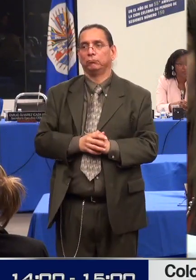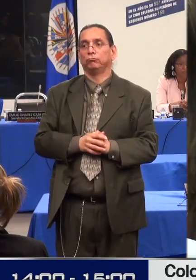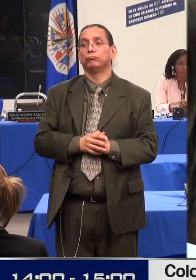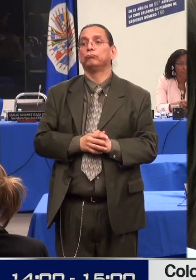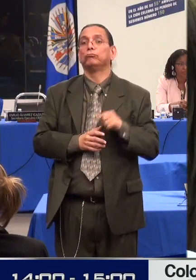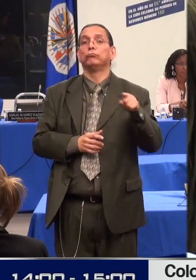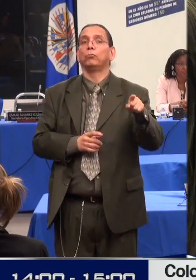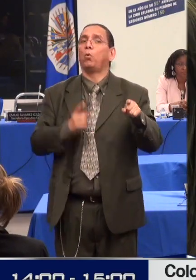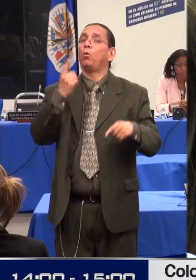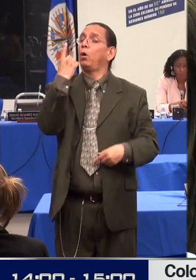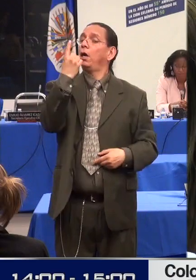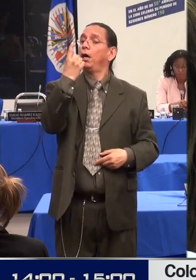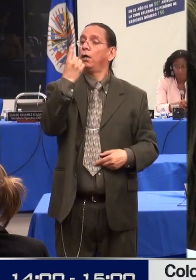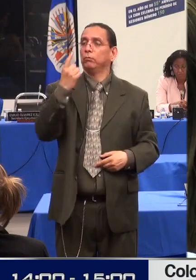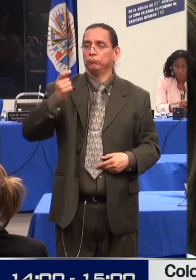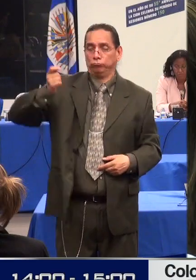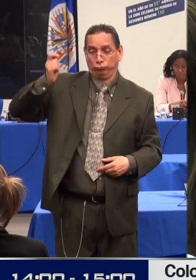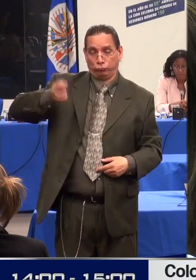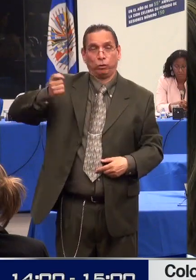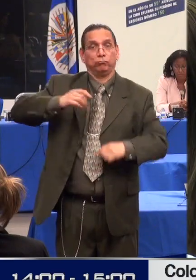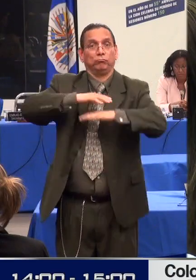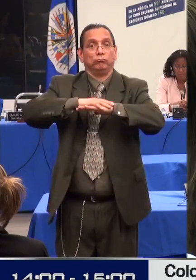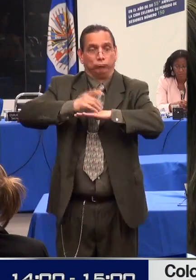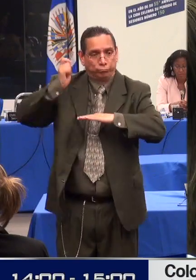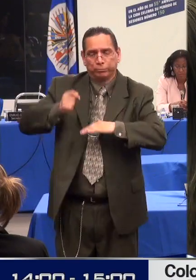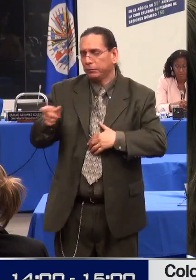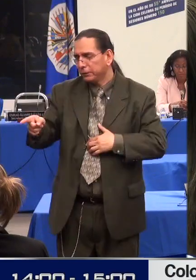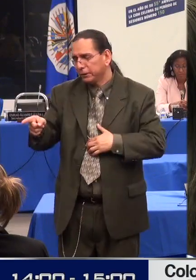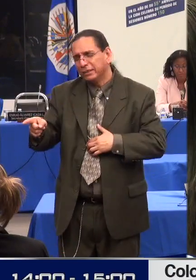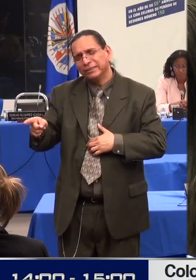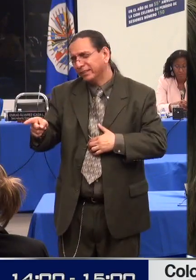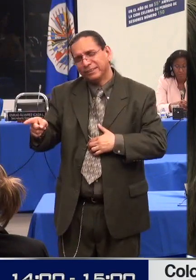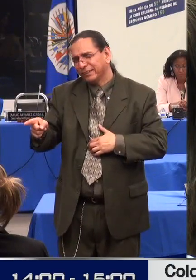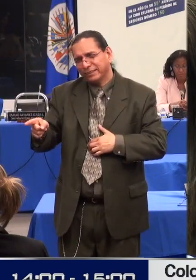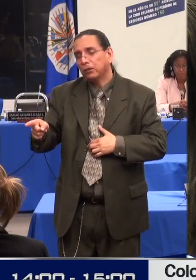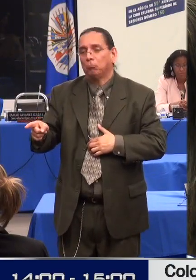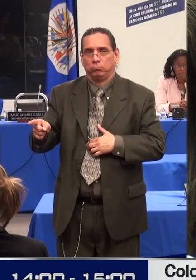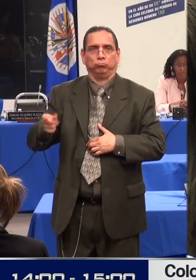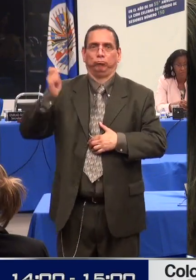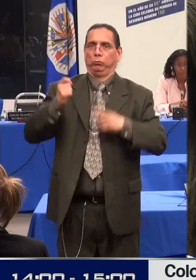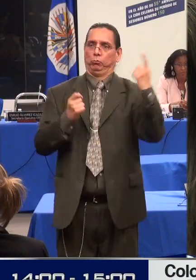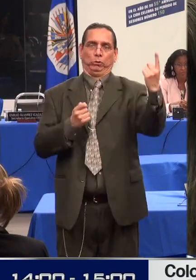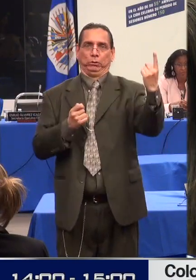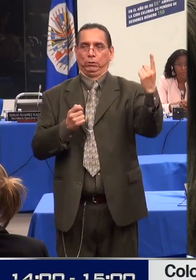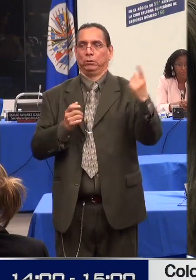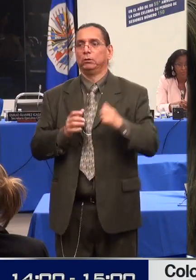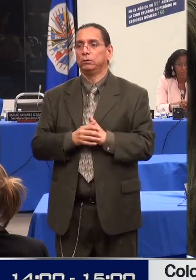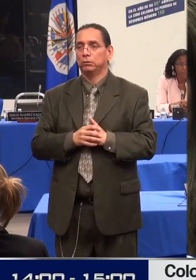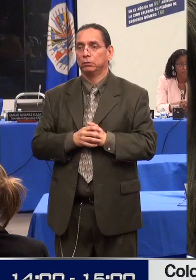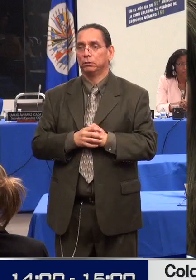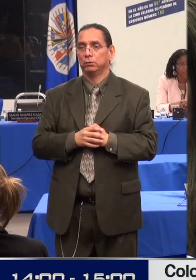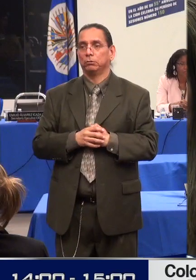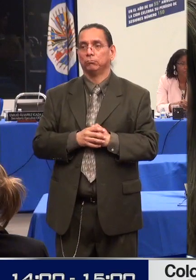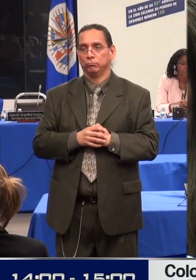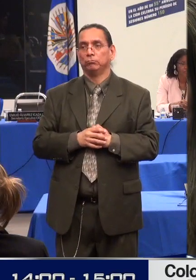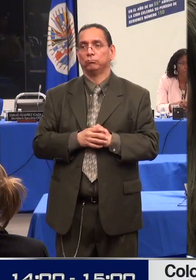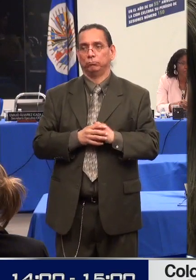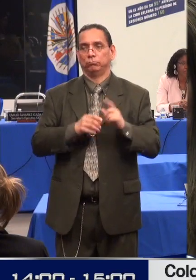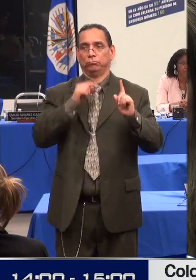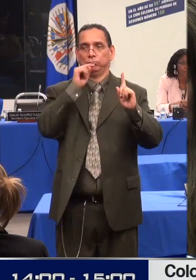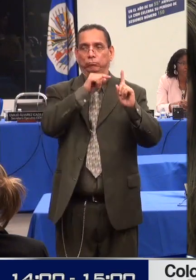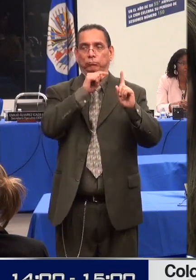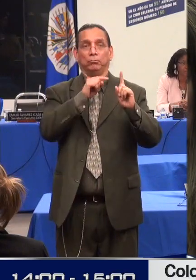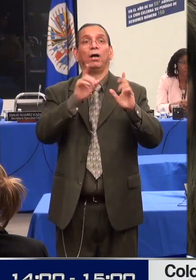estas situaciones y la Fiscalía estará muy atenta a si esos hechos, omisiones o acciones en esta materia